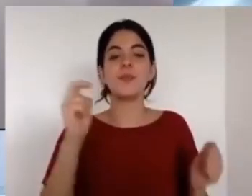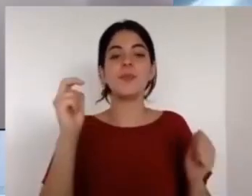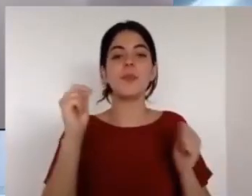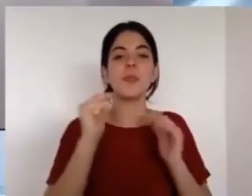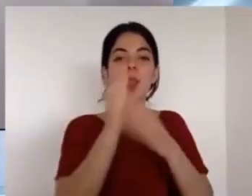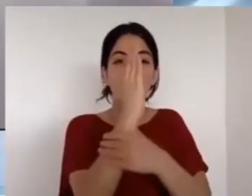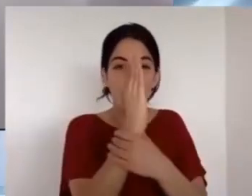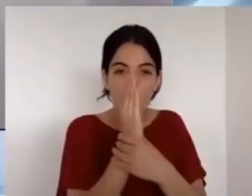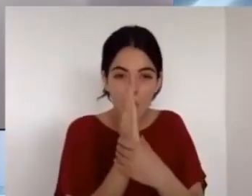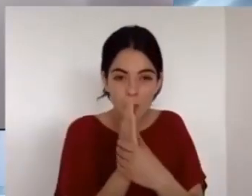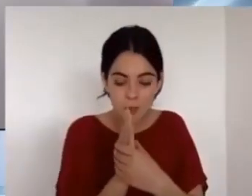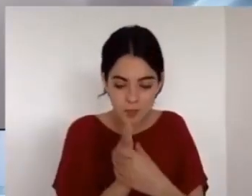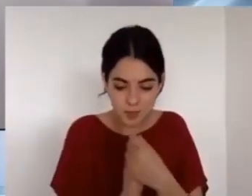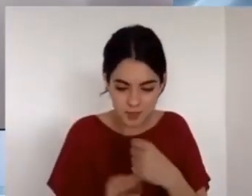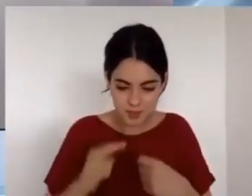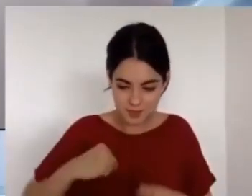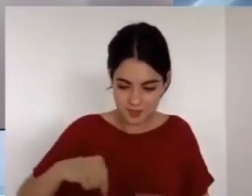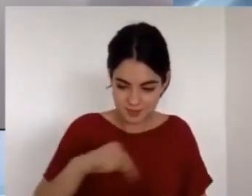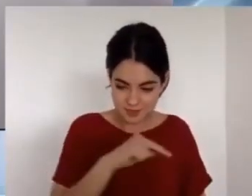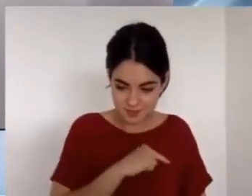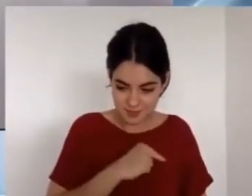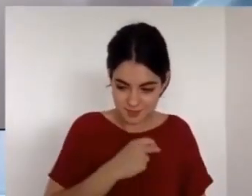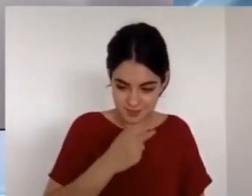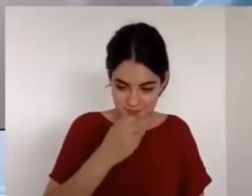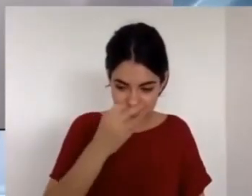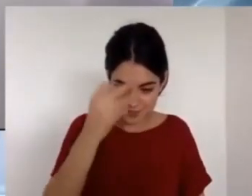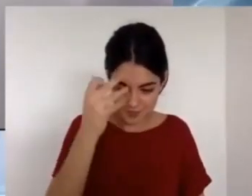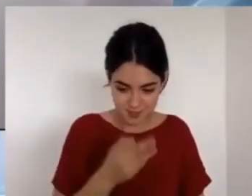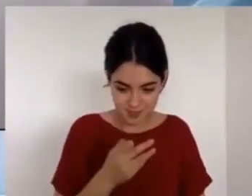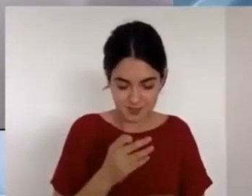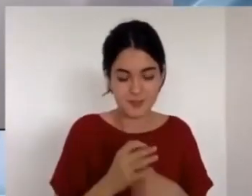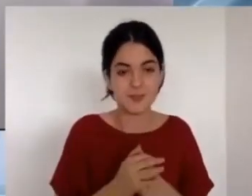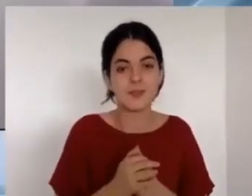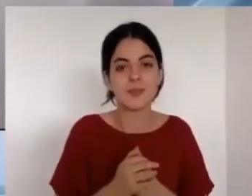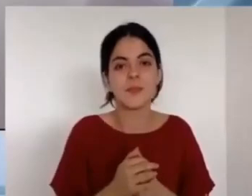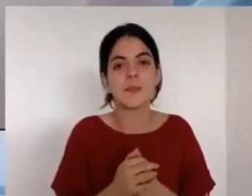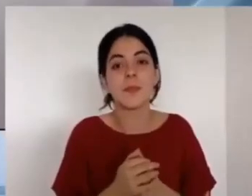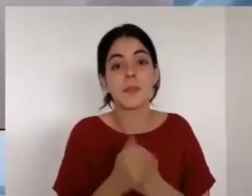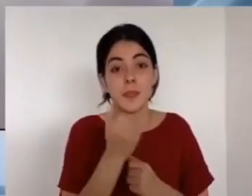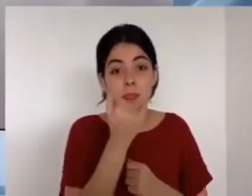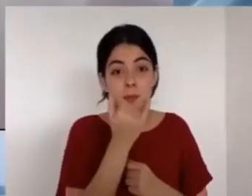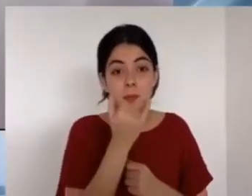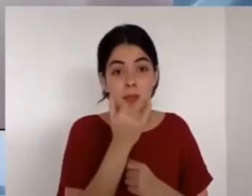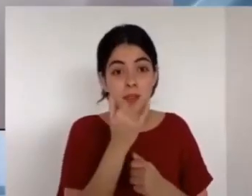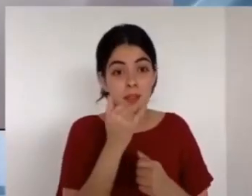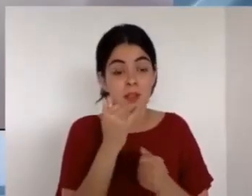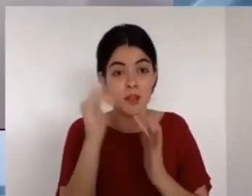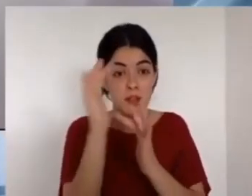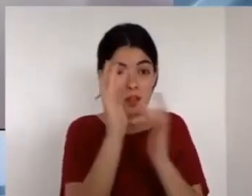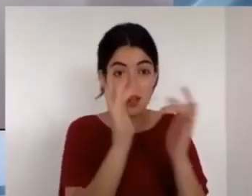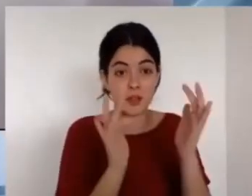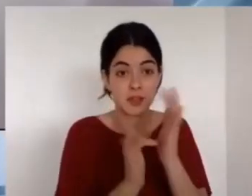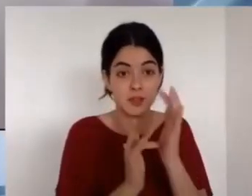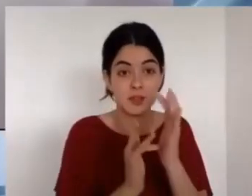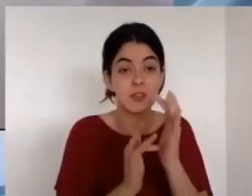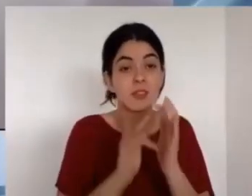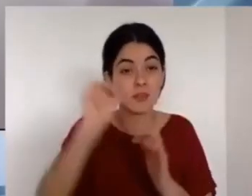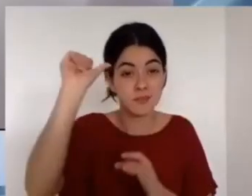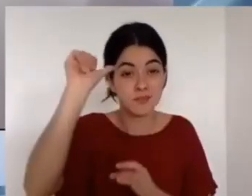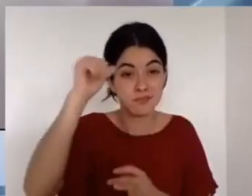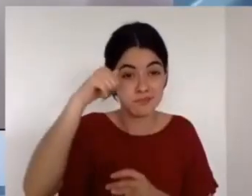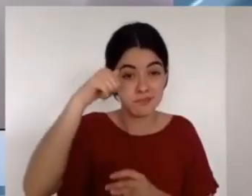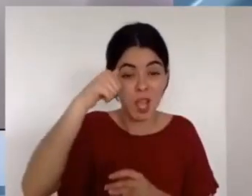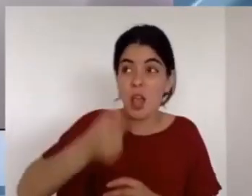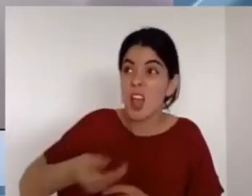Él se humilló a sí mismo. Si Él se humilló a sí mismo, Él